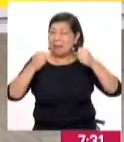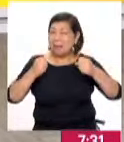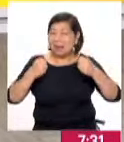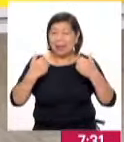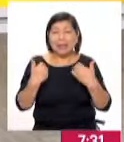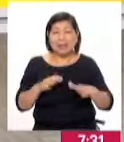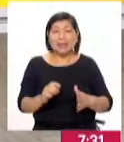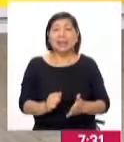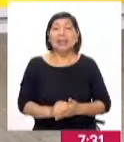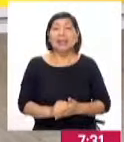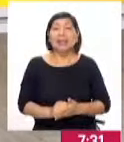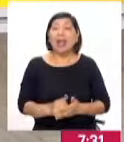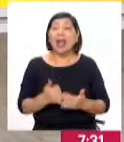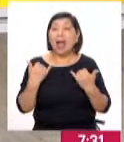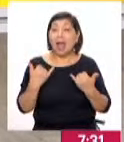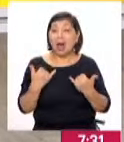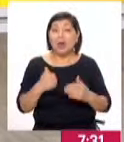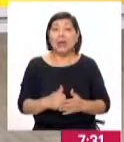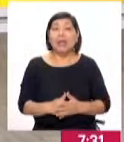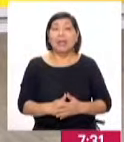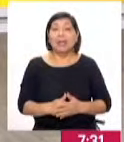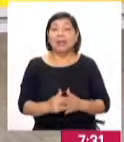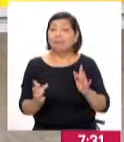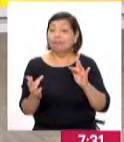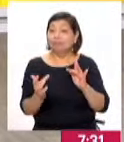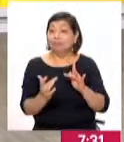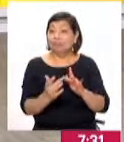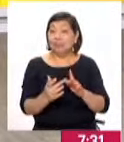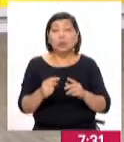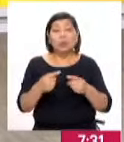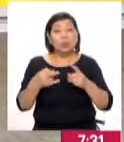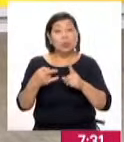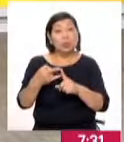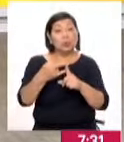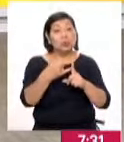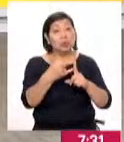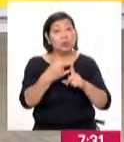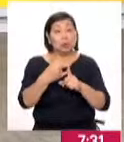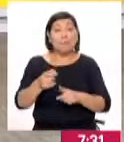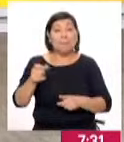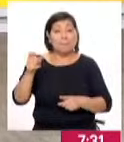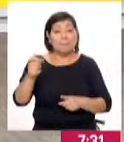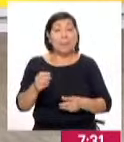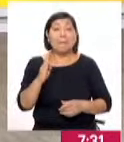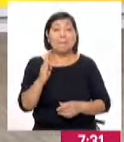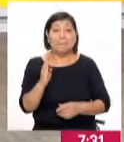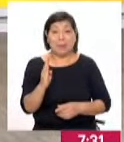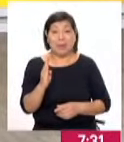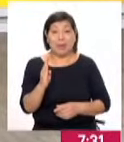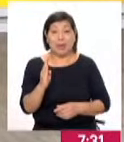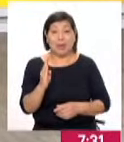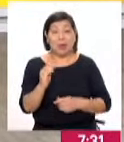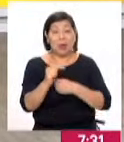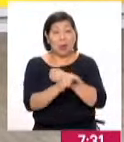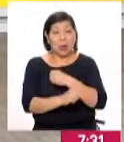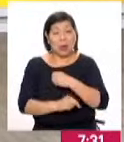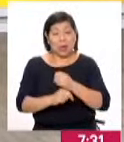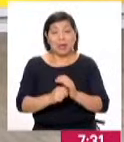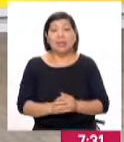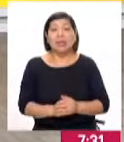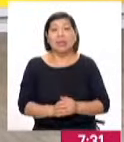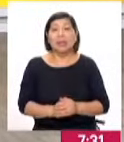Tenemos ya una comunicación enlace vía Zoom con un funcionario del Banco de la Nación, Javier